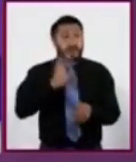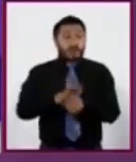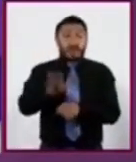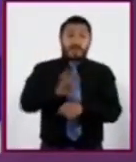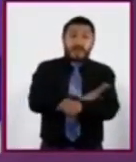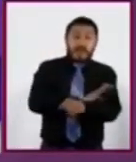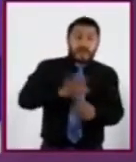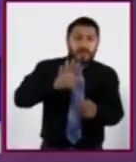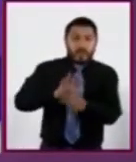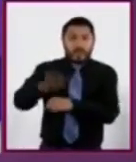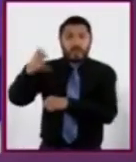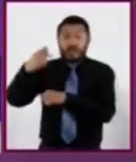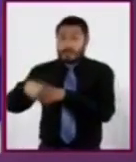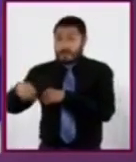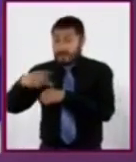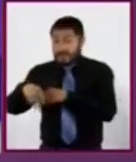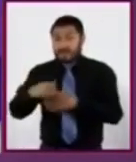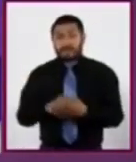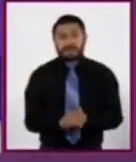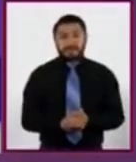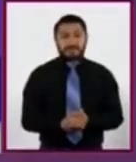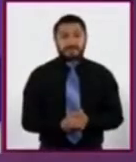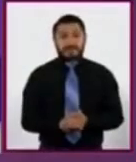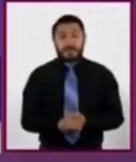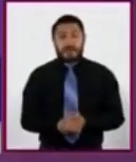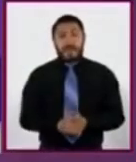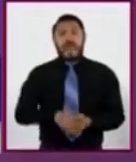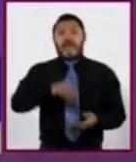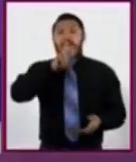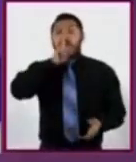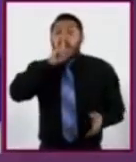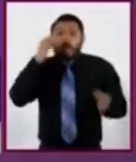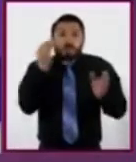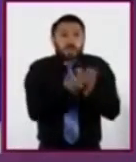confidencialidad y protección de datos personales.